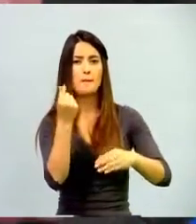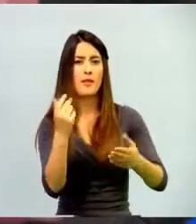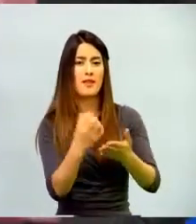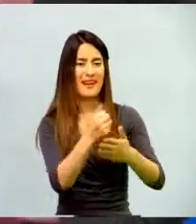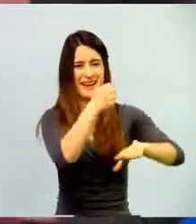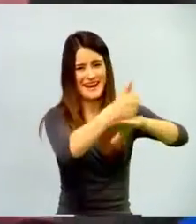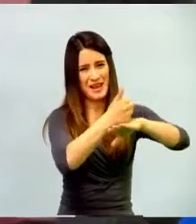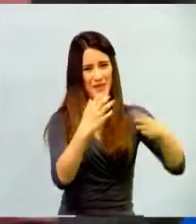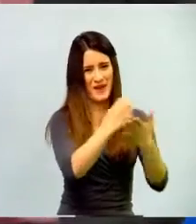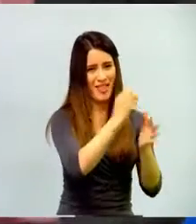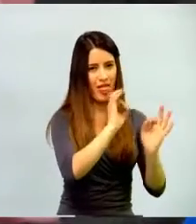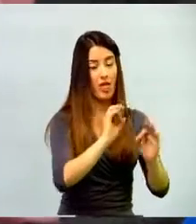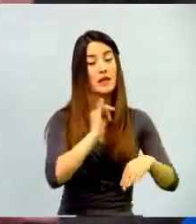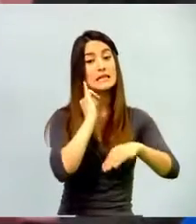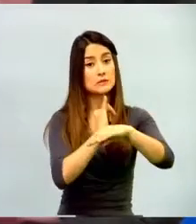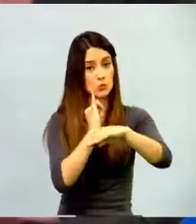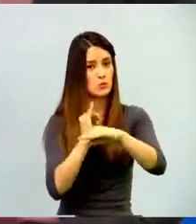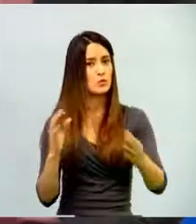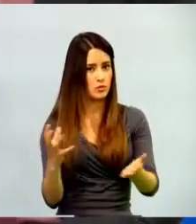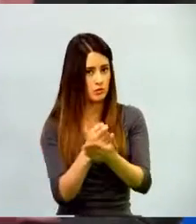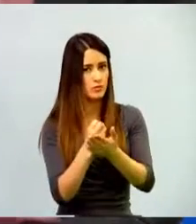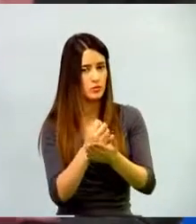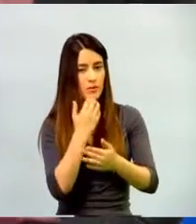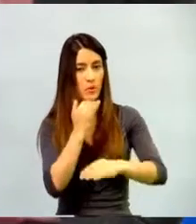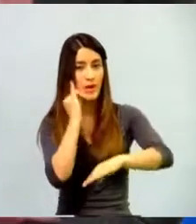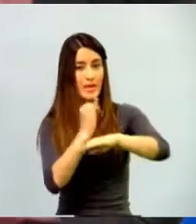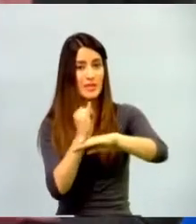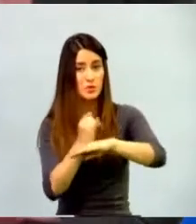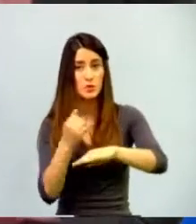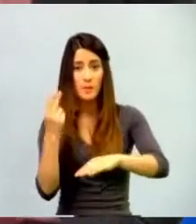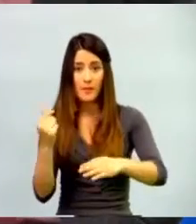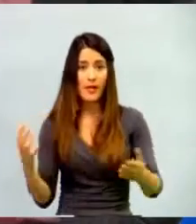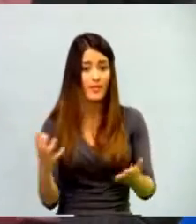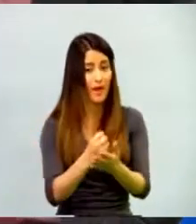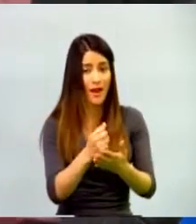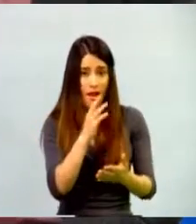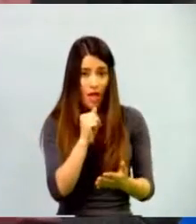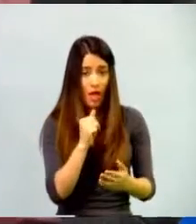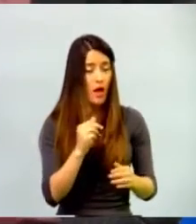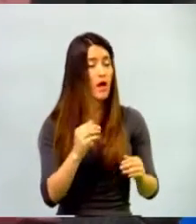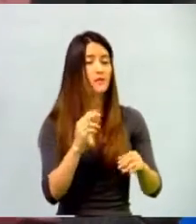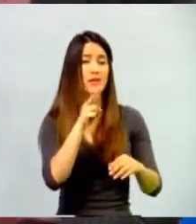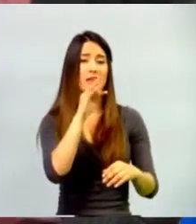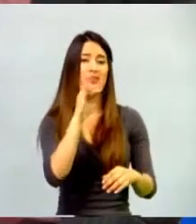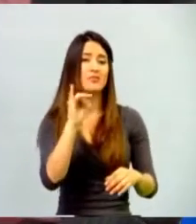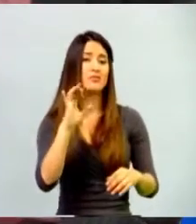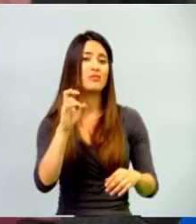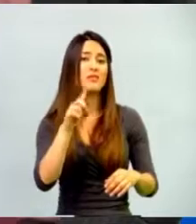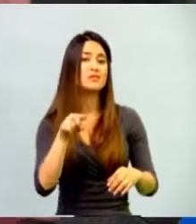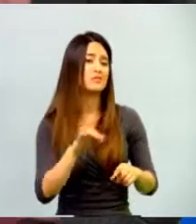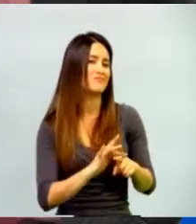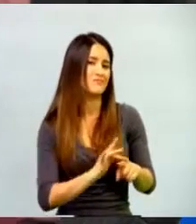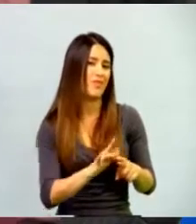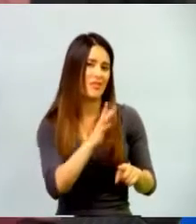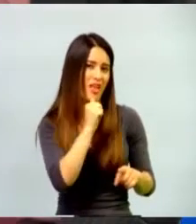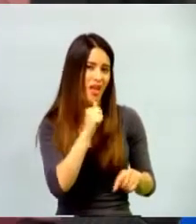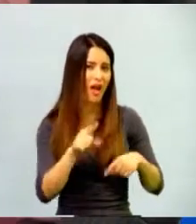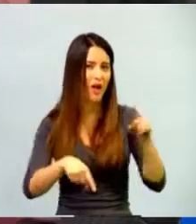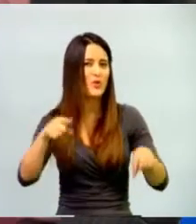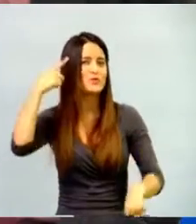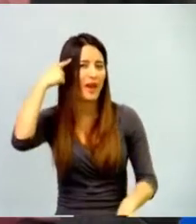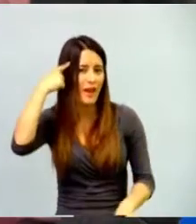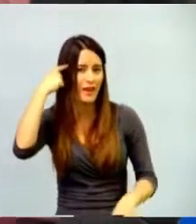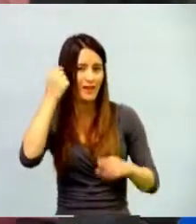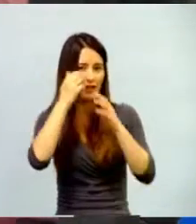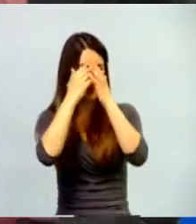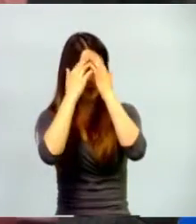que recibe el dinero sino la institución el que recibe el dinero no va a implementar esas TIC porque se va a quejar porque no hay conectividad. Es una cuestión más de